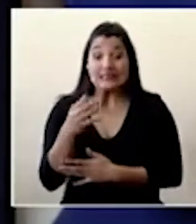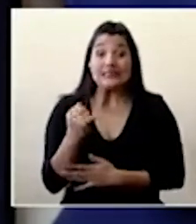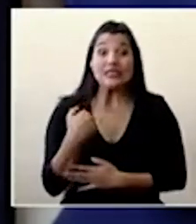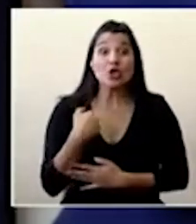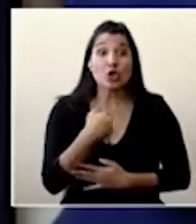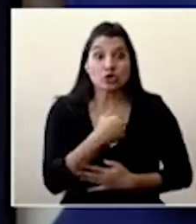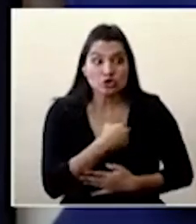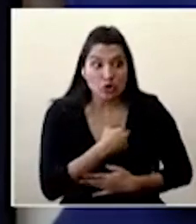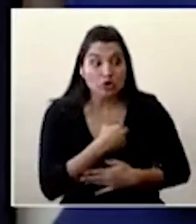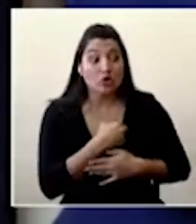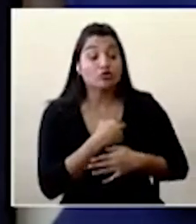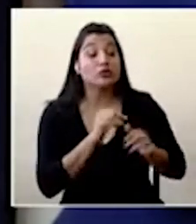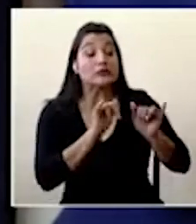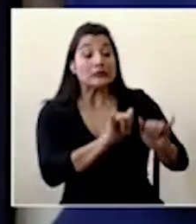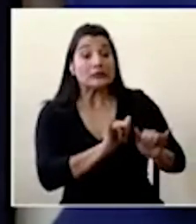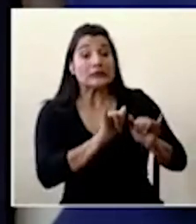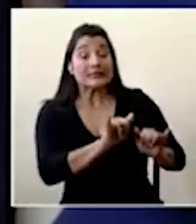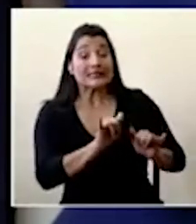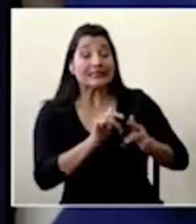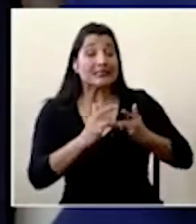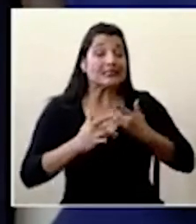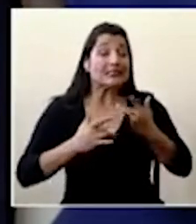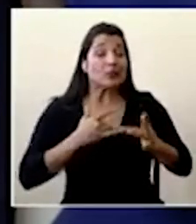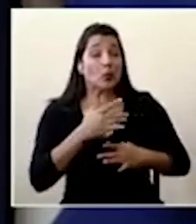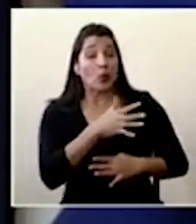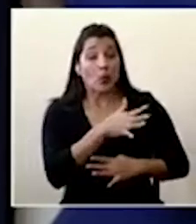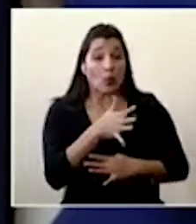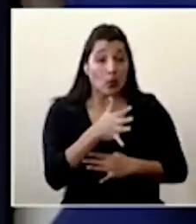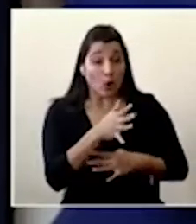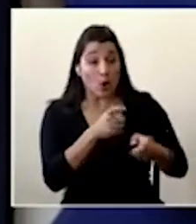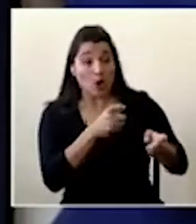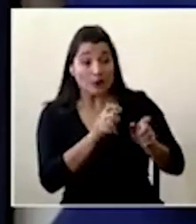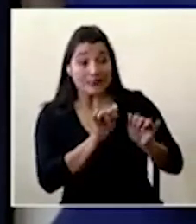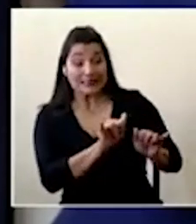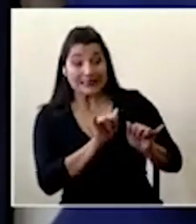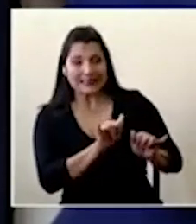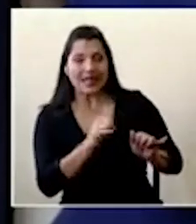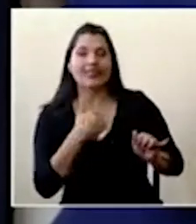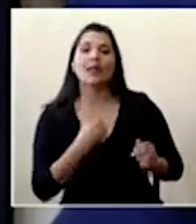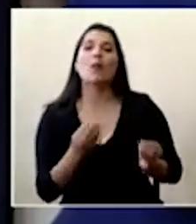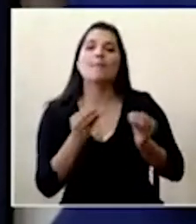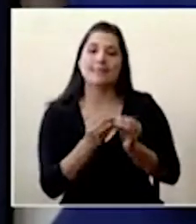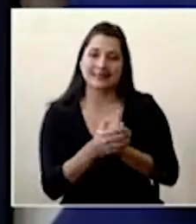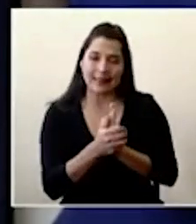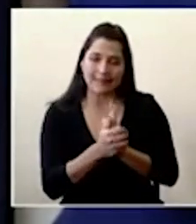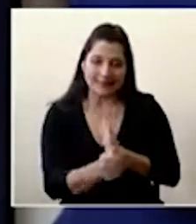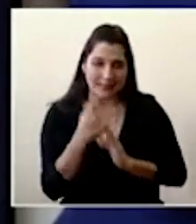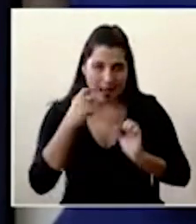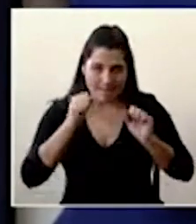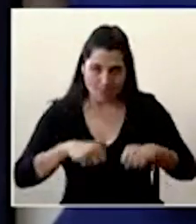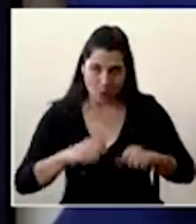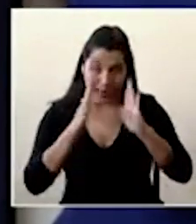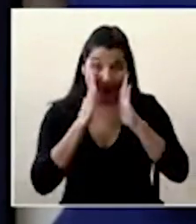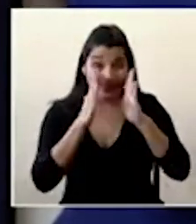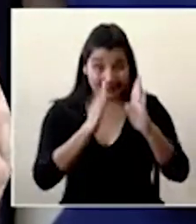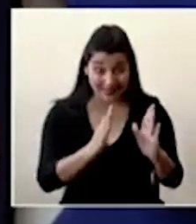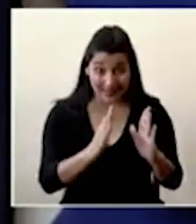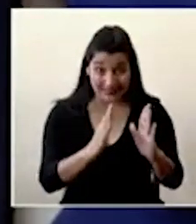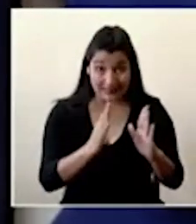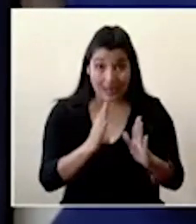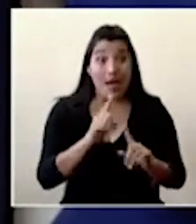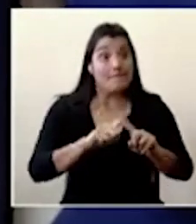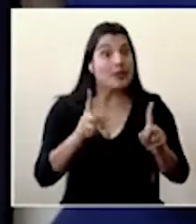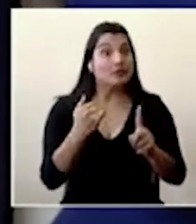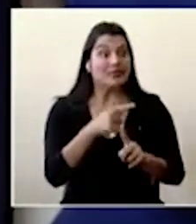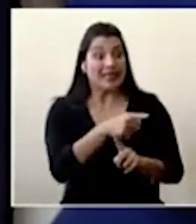pacientes en síntomas leves obviamente vamos a tener mucho más capacidad de respuesta como institución a que si